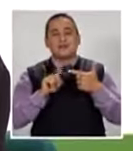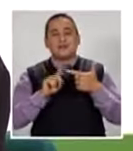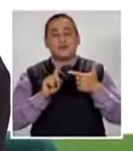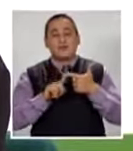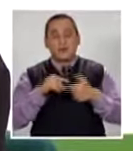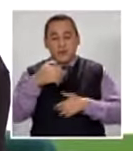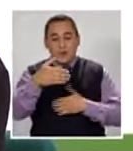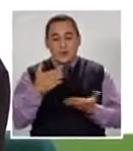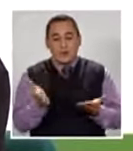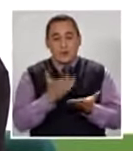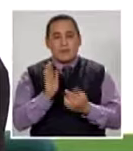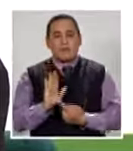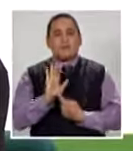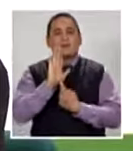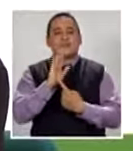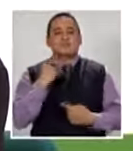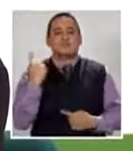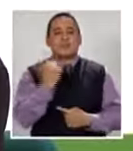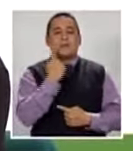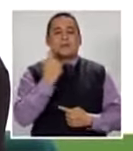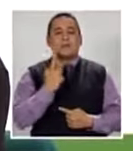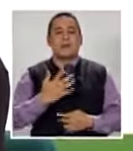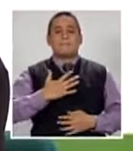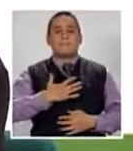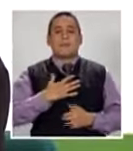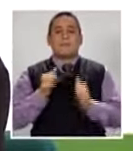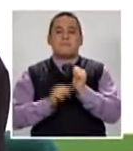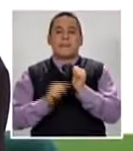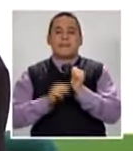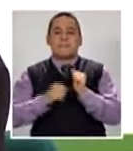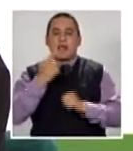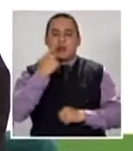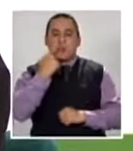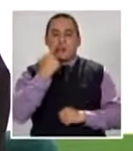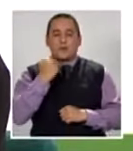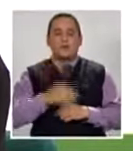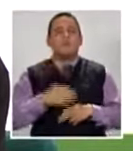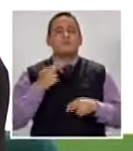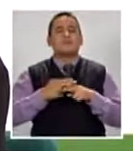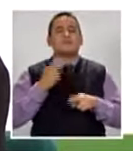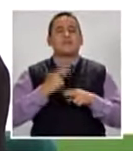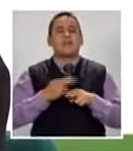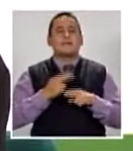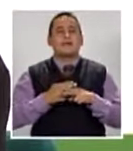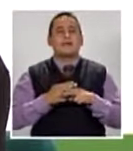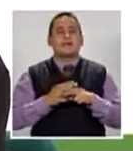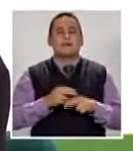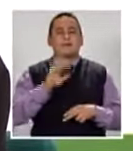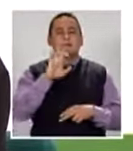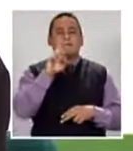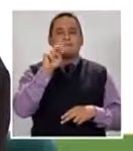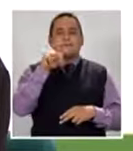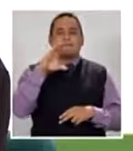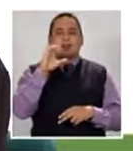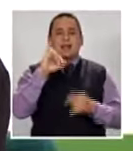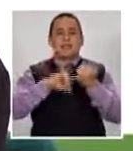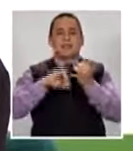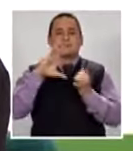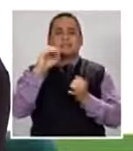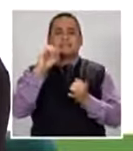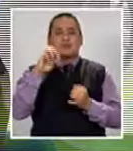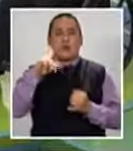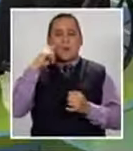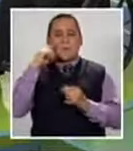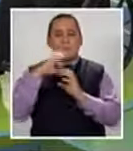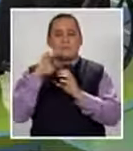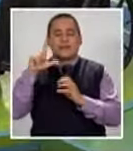poemario Lo he publicado Solamente Para mi hermano ¿Cómo se llama? Se llama Francisco Miguel Qué